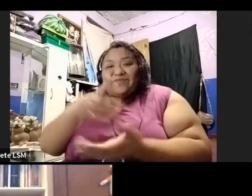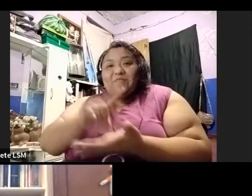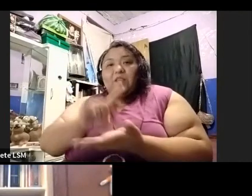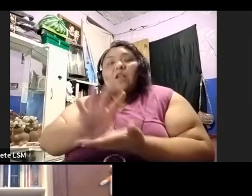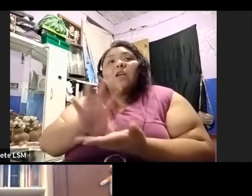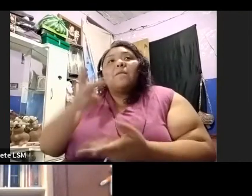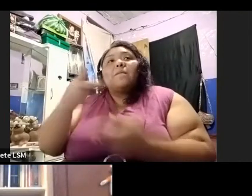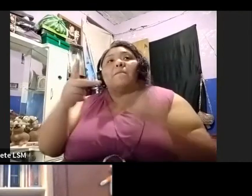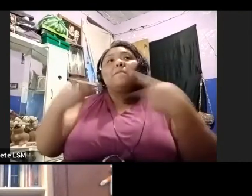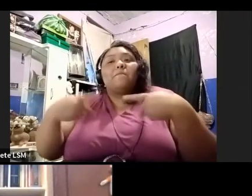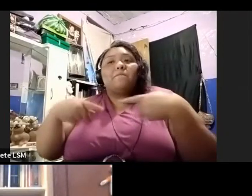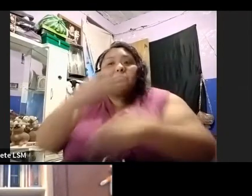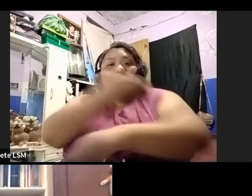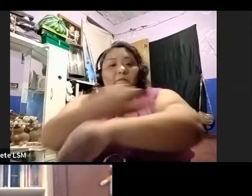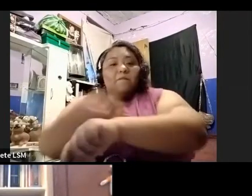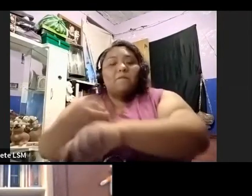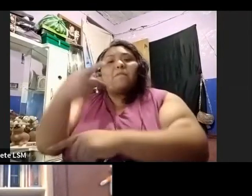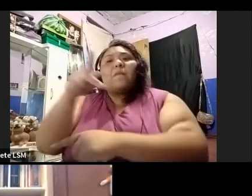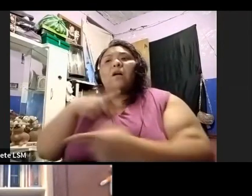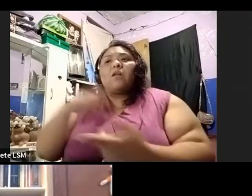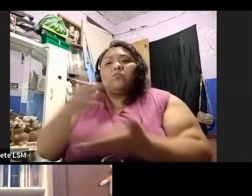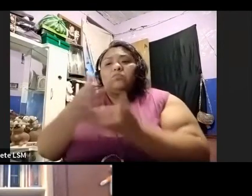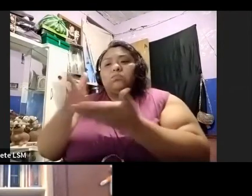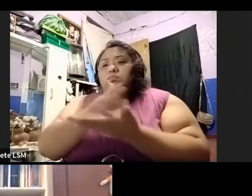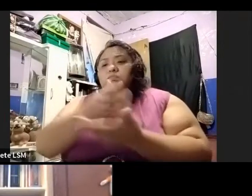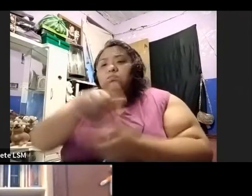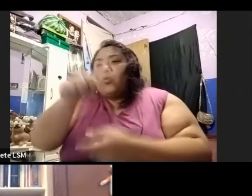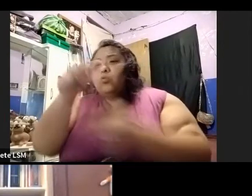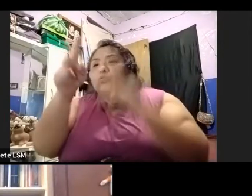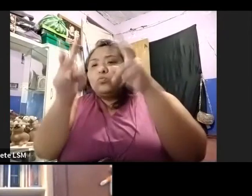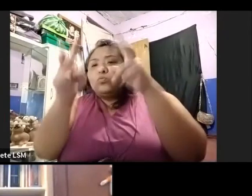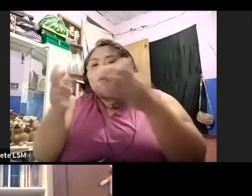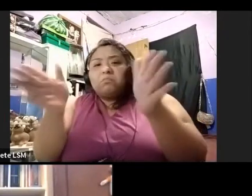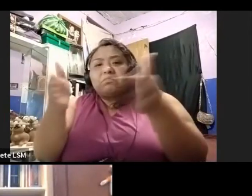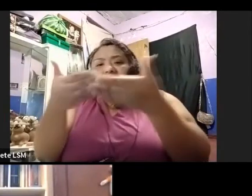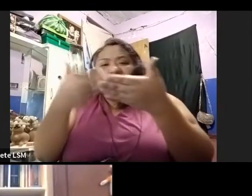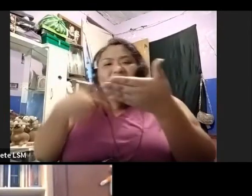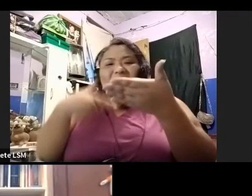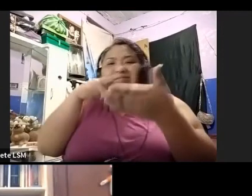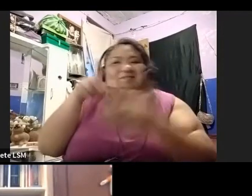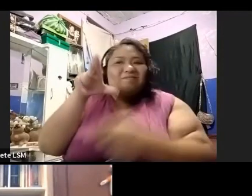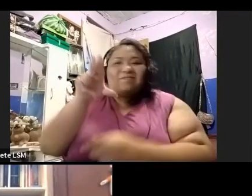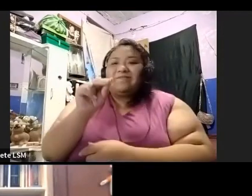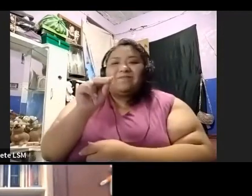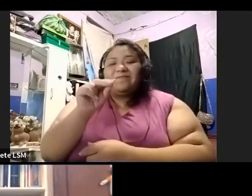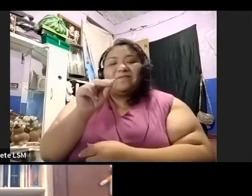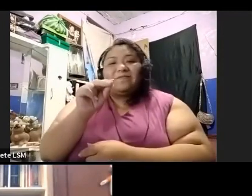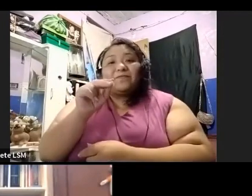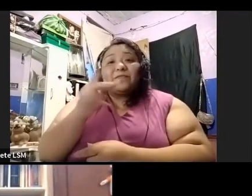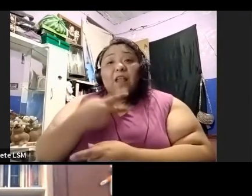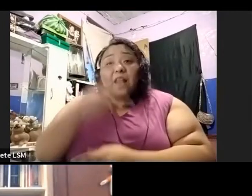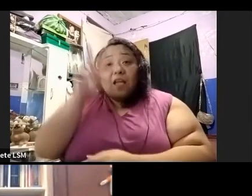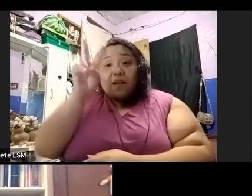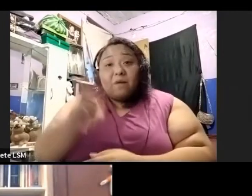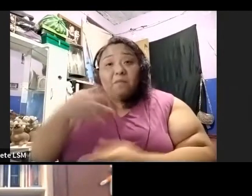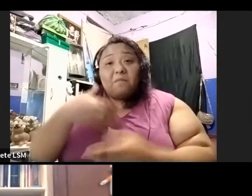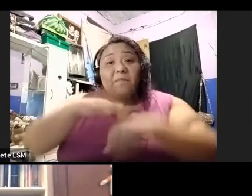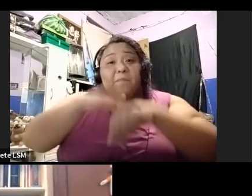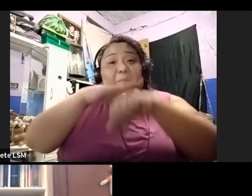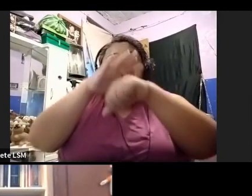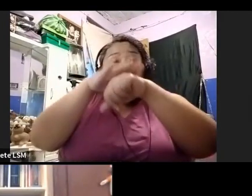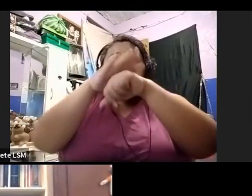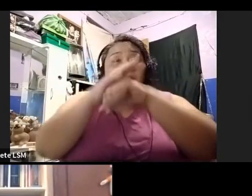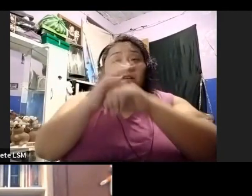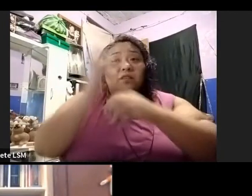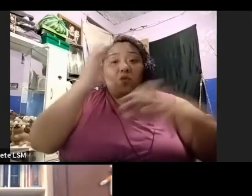personas este sea un tema cerrado. Realmente he tenido la gran fortuna de recibir comentarios muy lindos, como el que